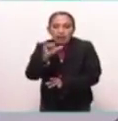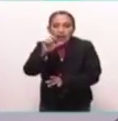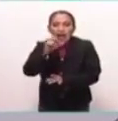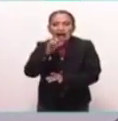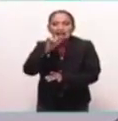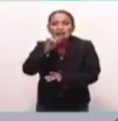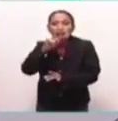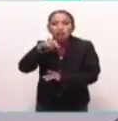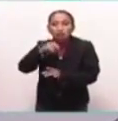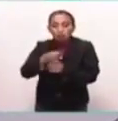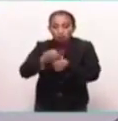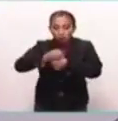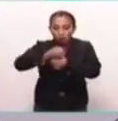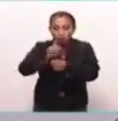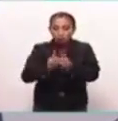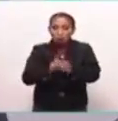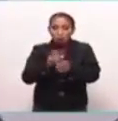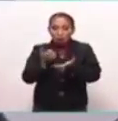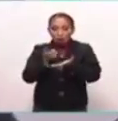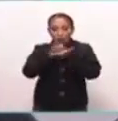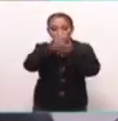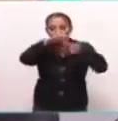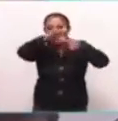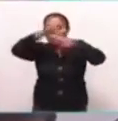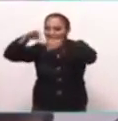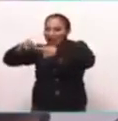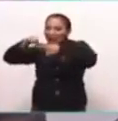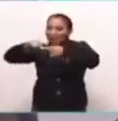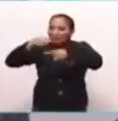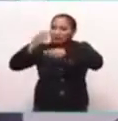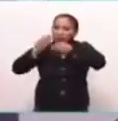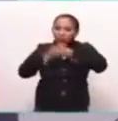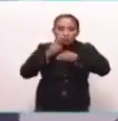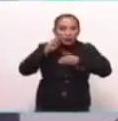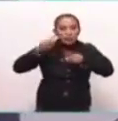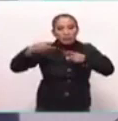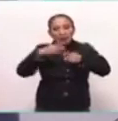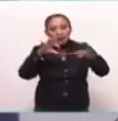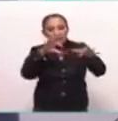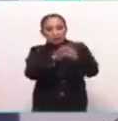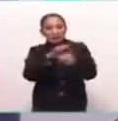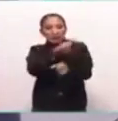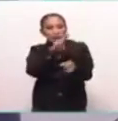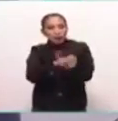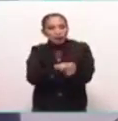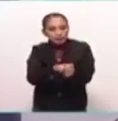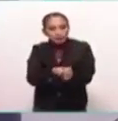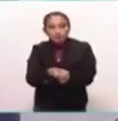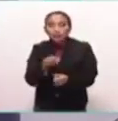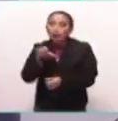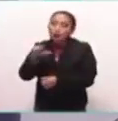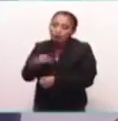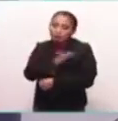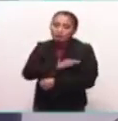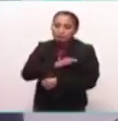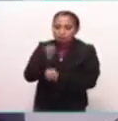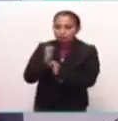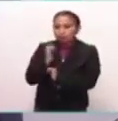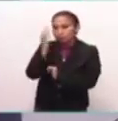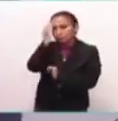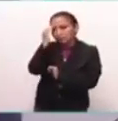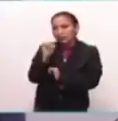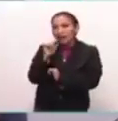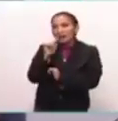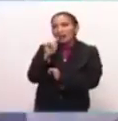mundi, el eje del universo que ordena a la sociedad en su visión con la naturaleza. Hoy, felizmente, las autoridades de la